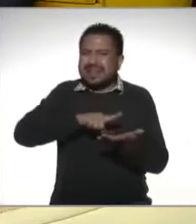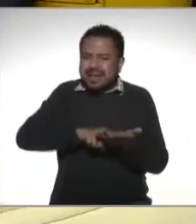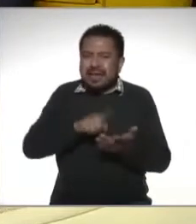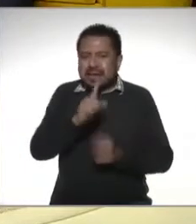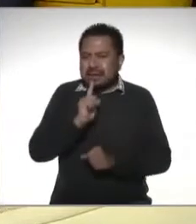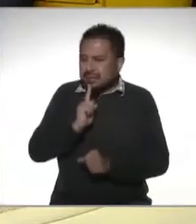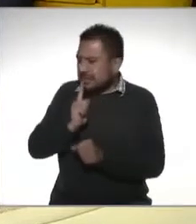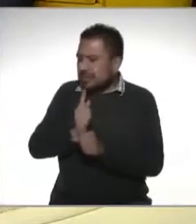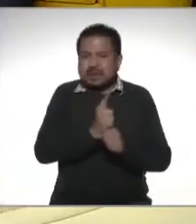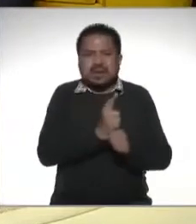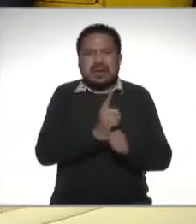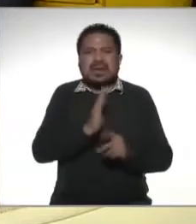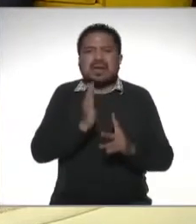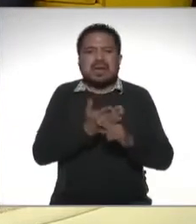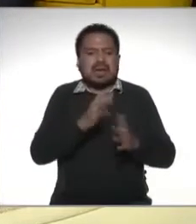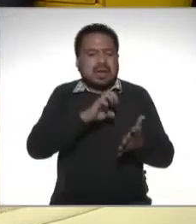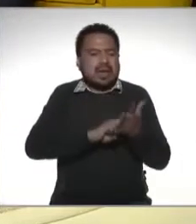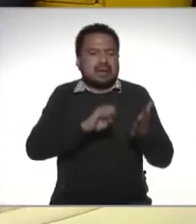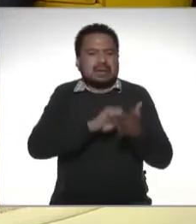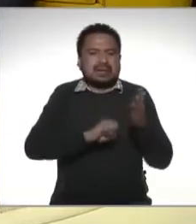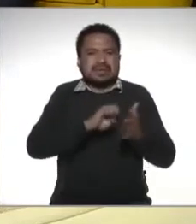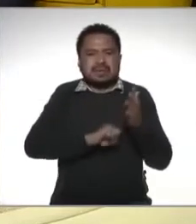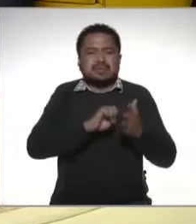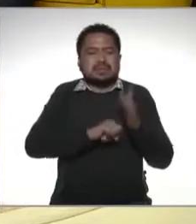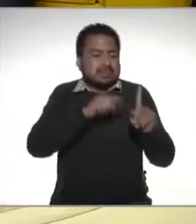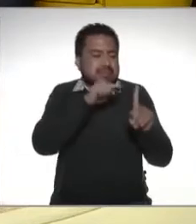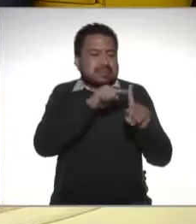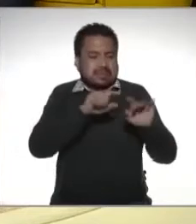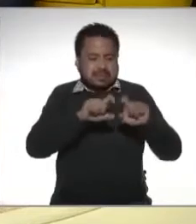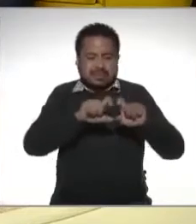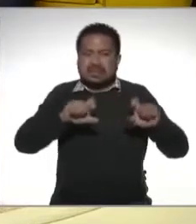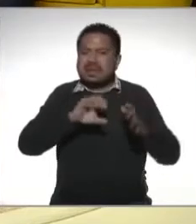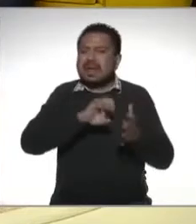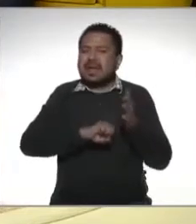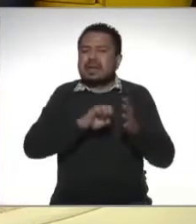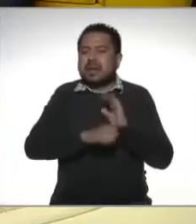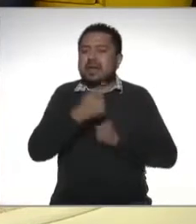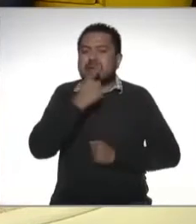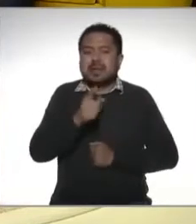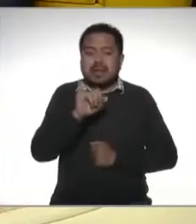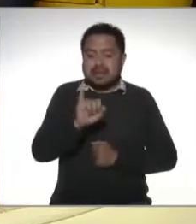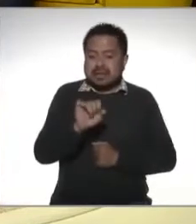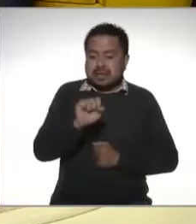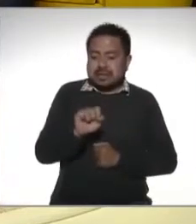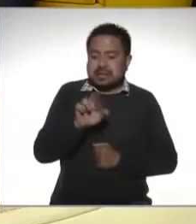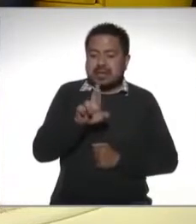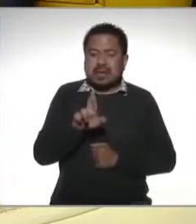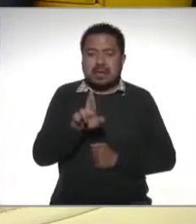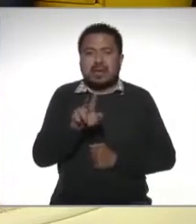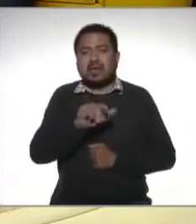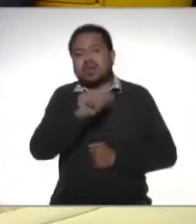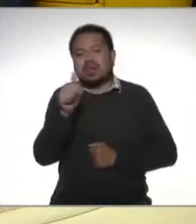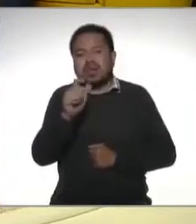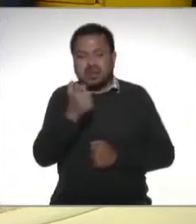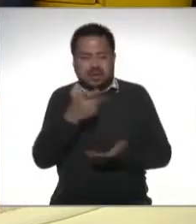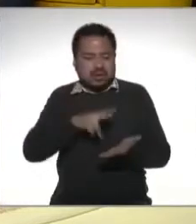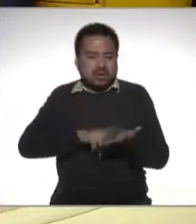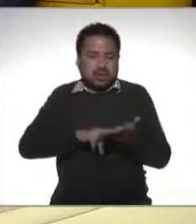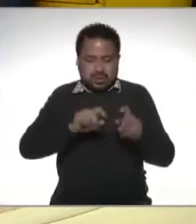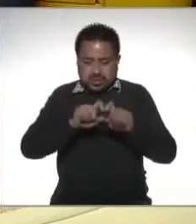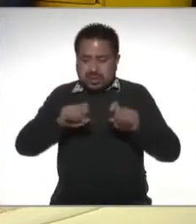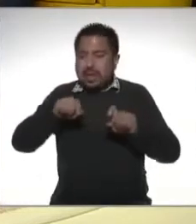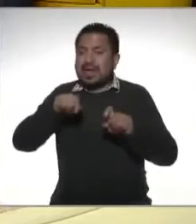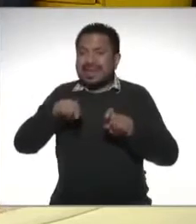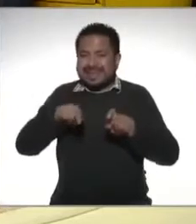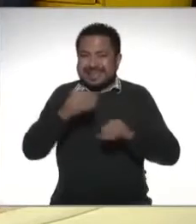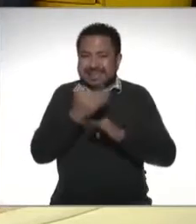a ver un apartadito donde dice deducciones y en ese apartadito de deducciones dice ISR y viene una cantidad y esa cantidad